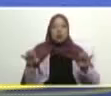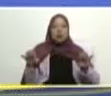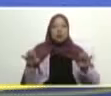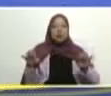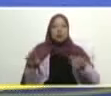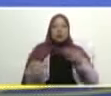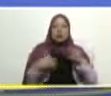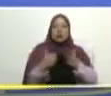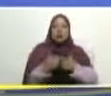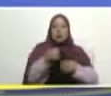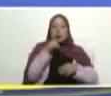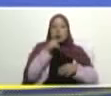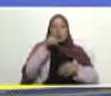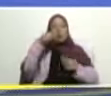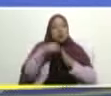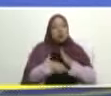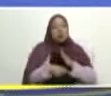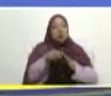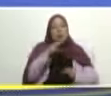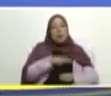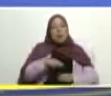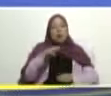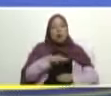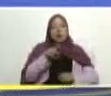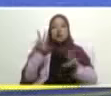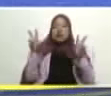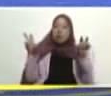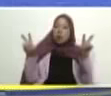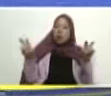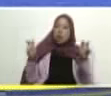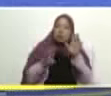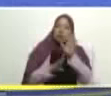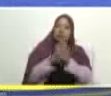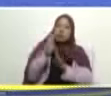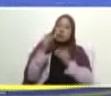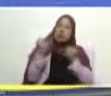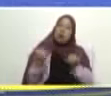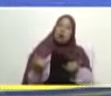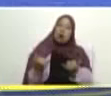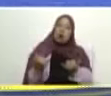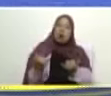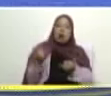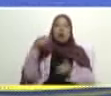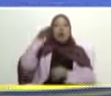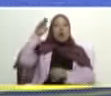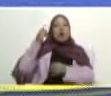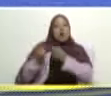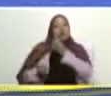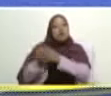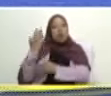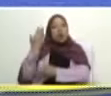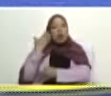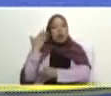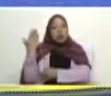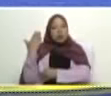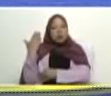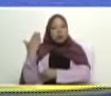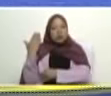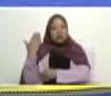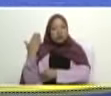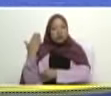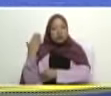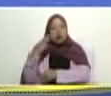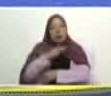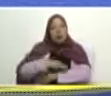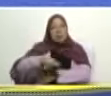llevar en la base en la profundidad las grandes misiones y nueva generación y las fundacionales sobre todo